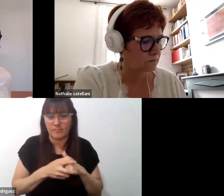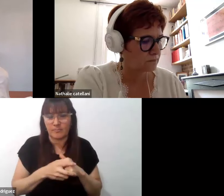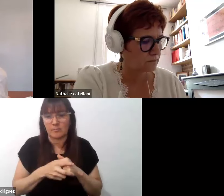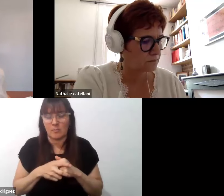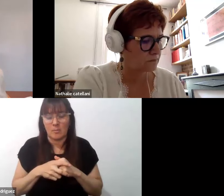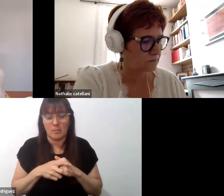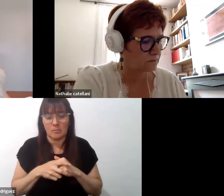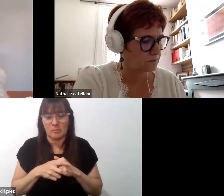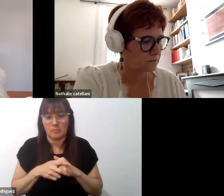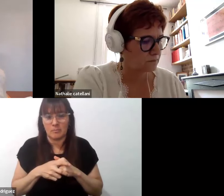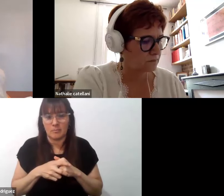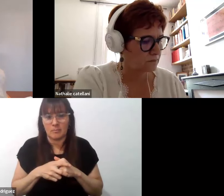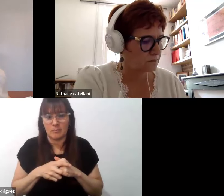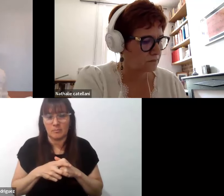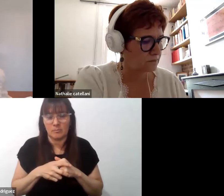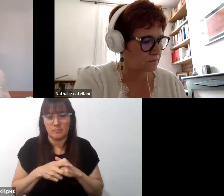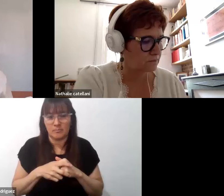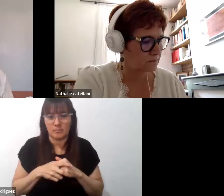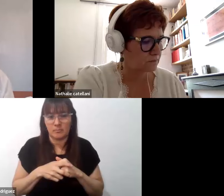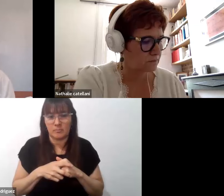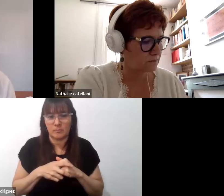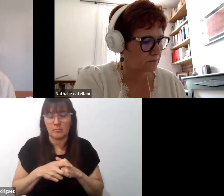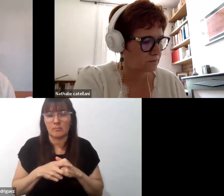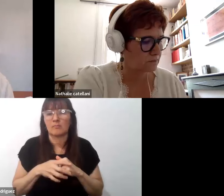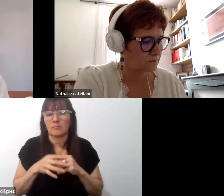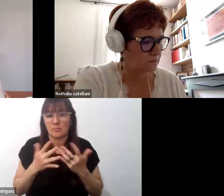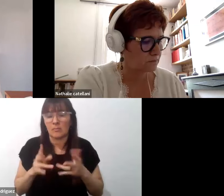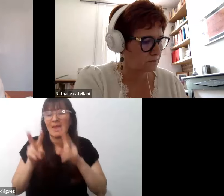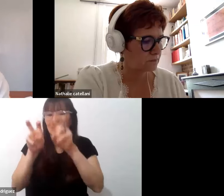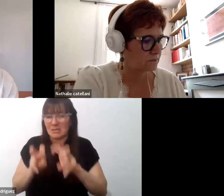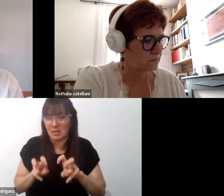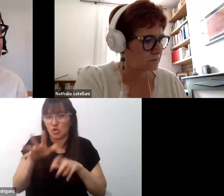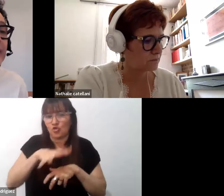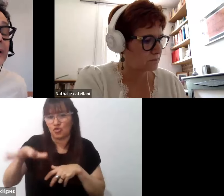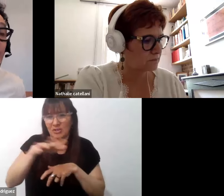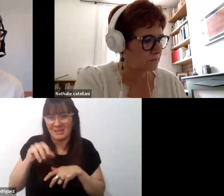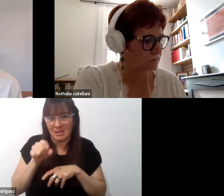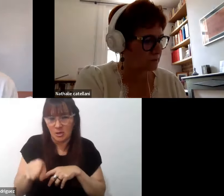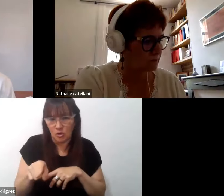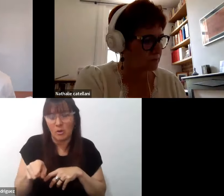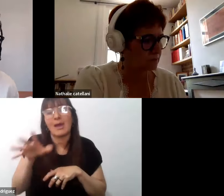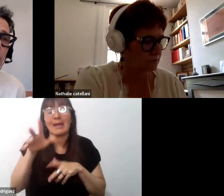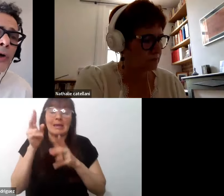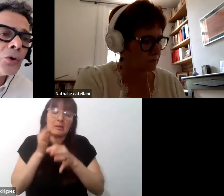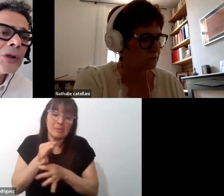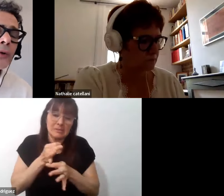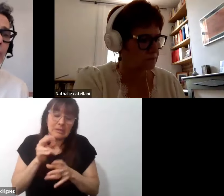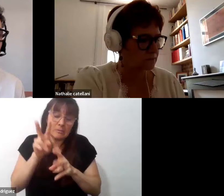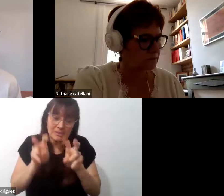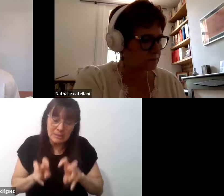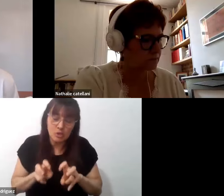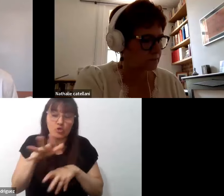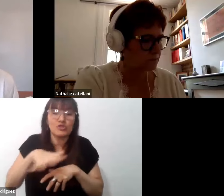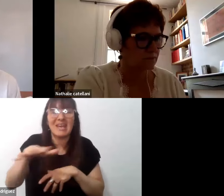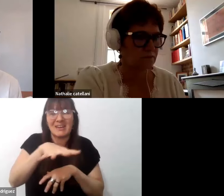consideración metodológica la investigación en territorio, investigaciones territoriales. Por supuesto, contando